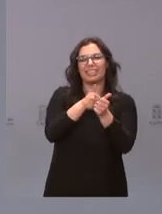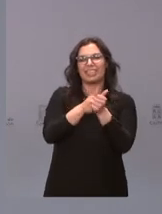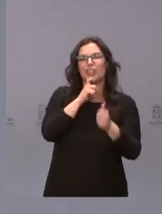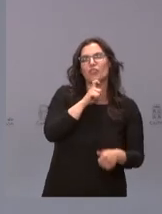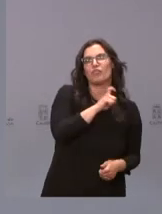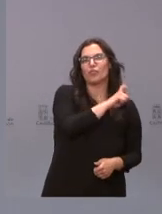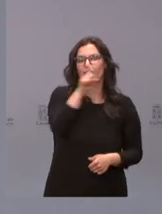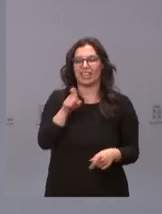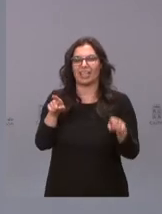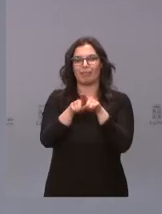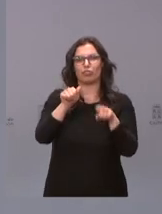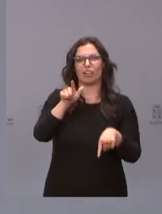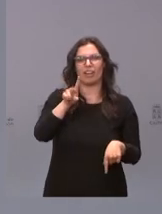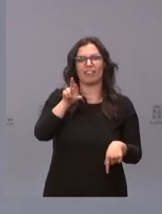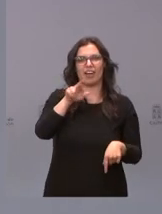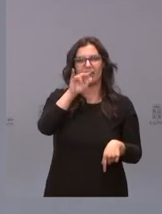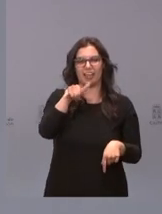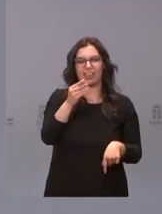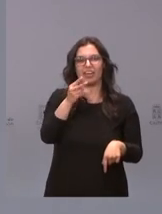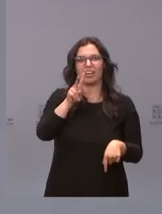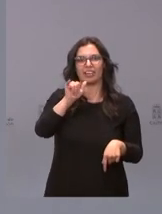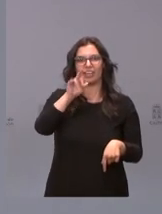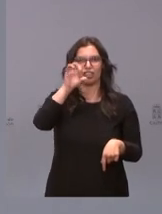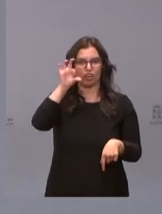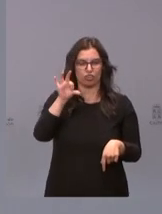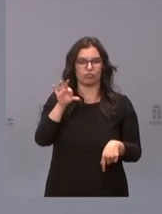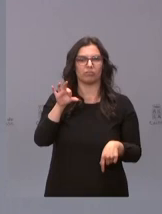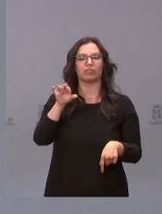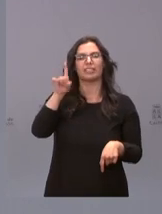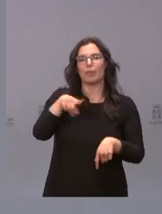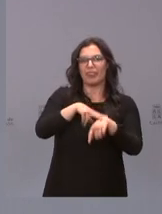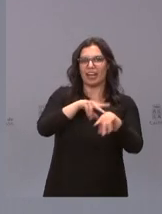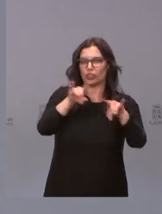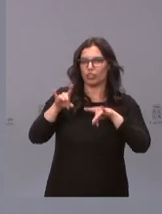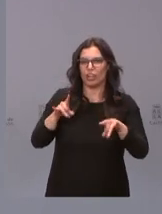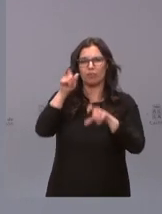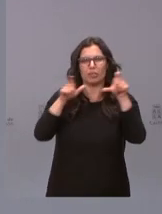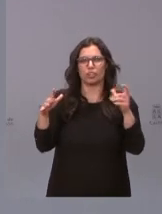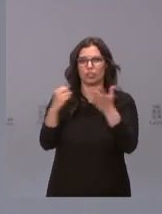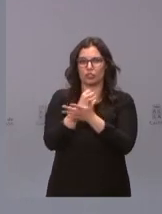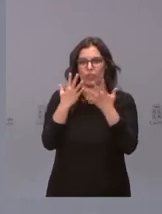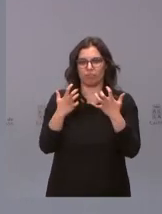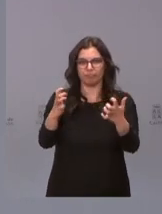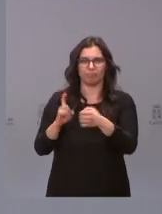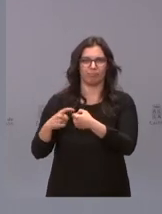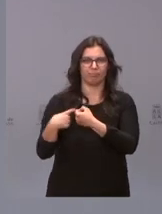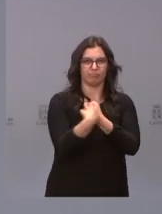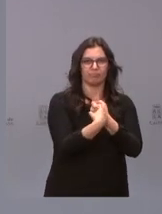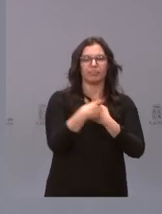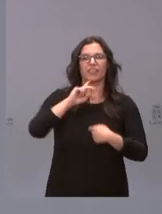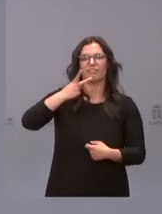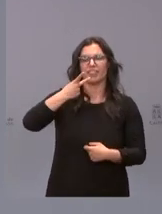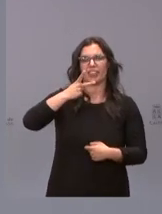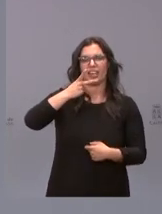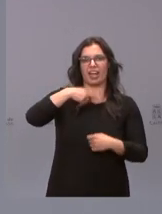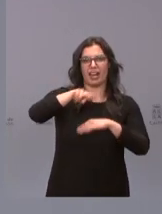hermanos Álvarez Quirós, Nacho, muchas gracias también al delegado territorial, en fin, a todas las personas que aquí hoy estáis, a la vicerectora.